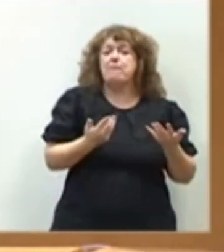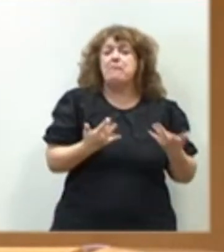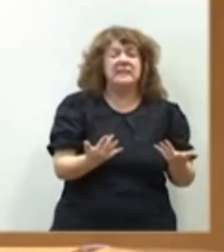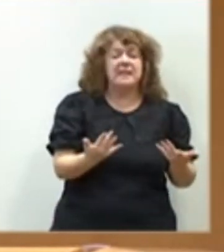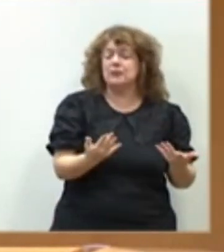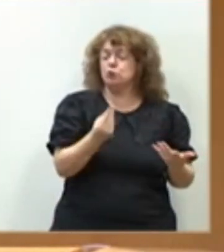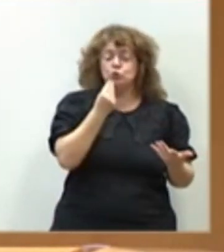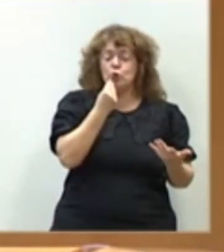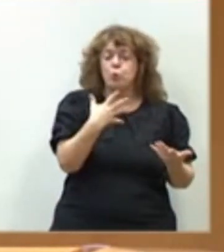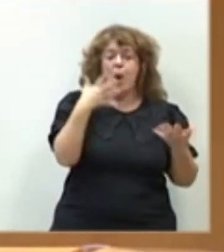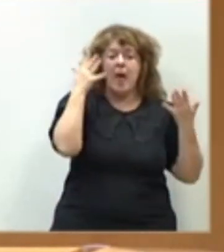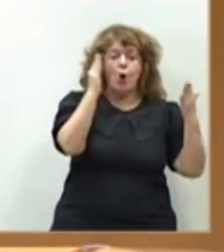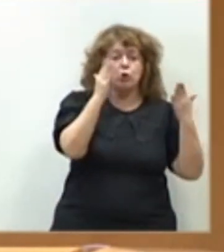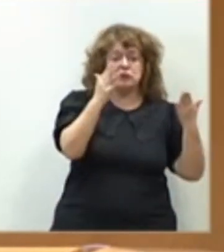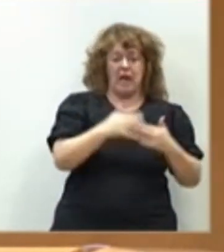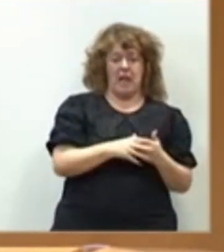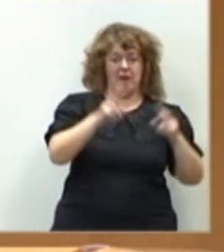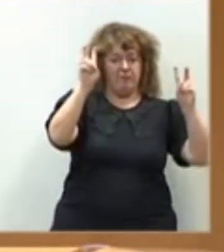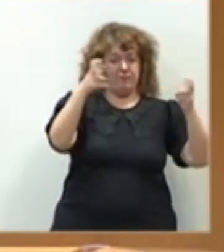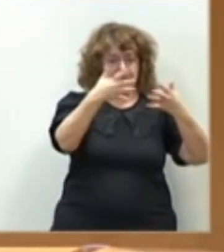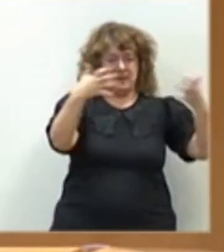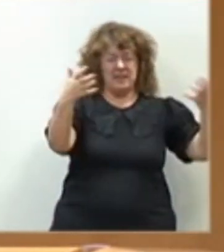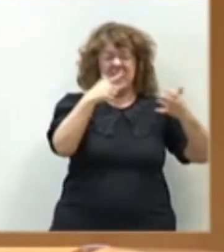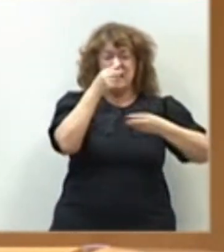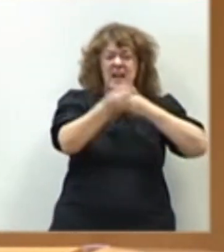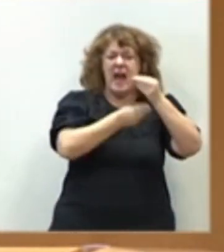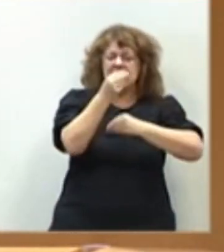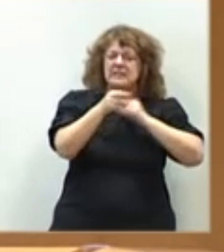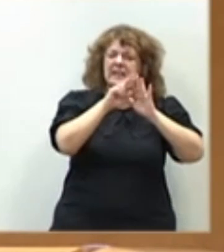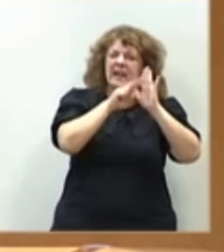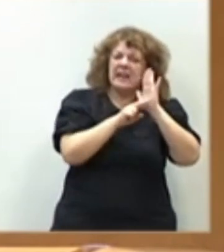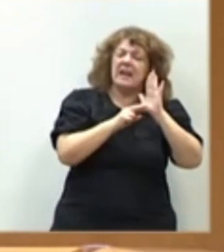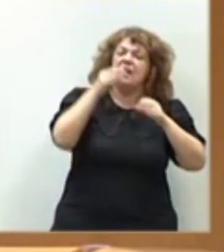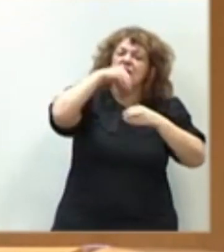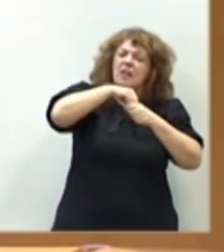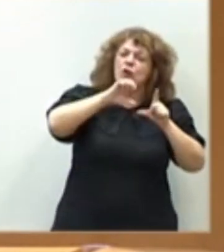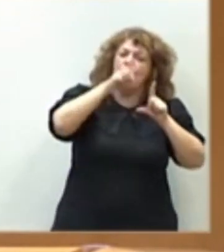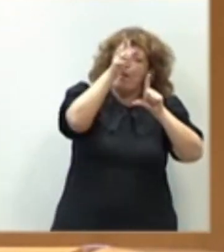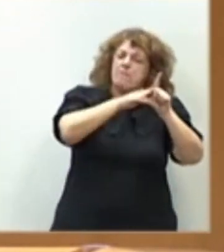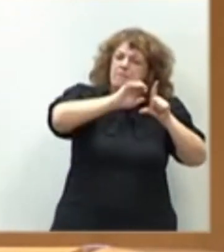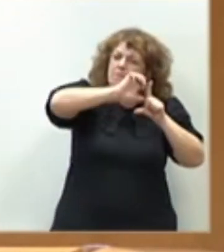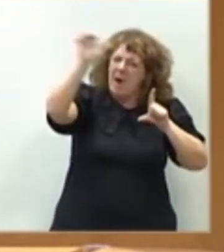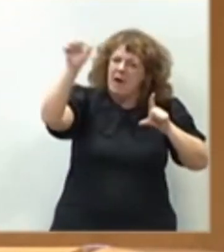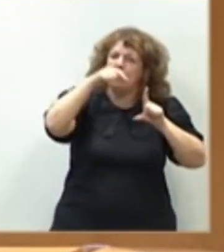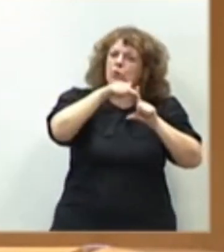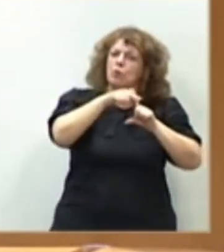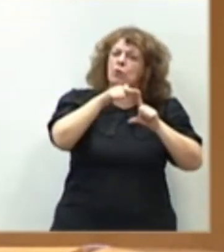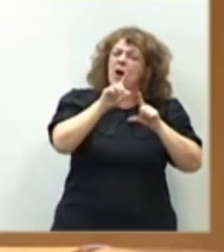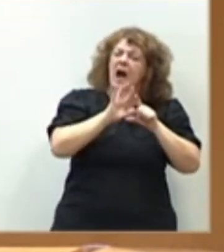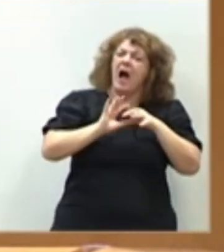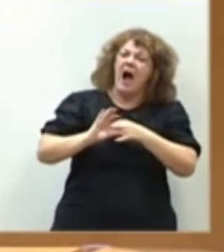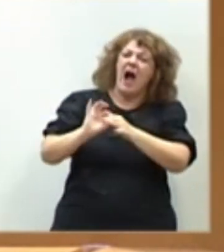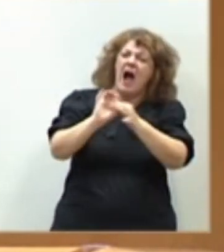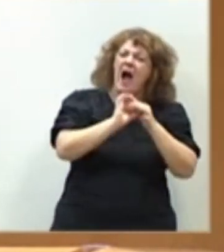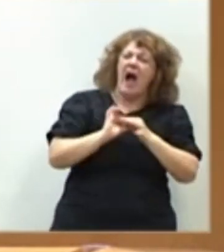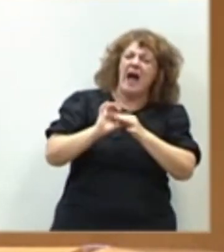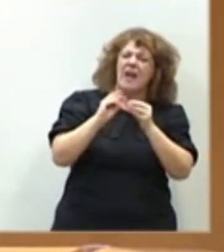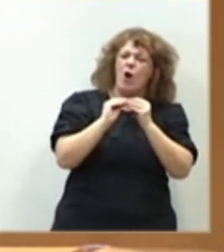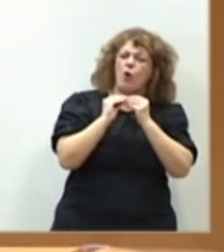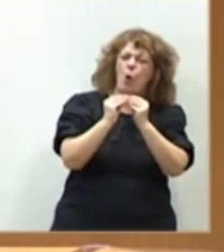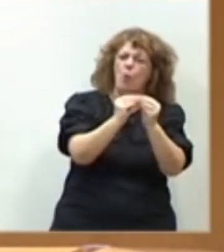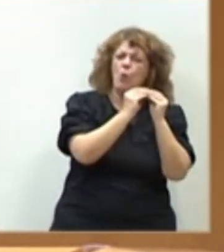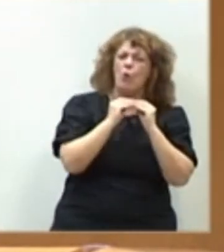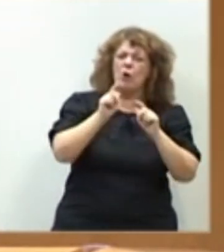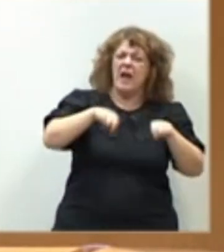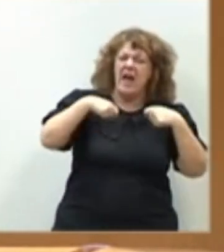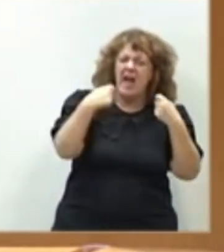son buenas, consejeras, señor ministro. Las reglas que se están elaborando en el marco del Plan Estratégico de la Política Agraria Común, de los ecorregímenes, de